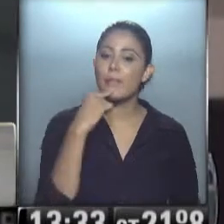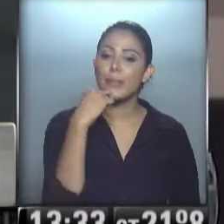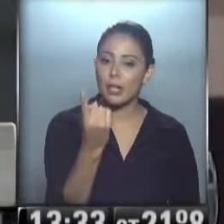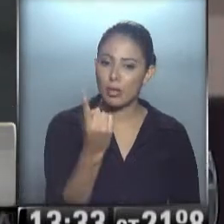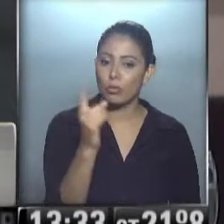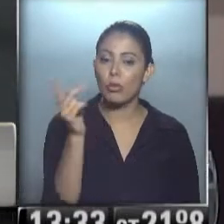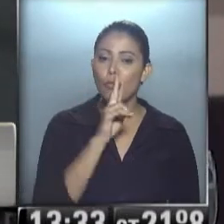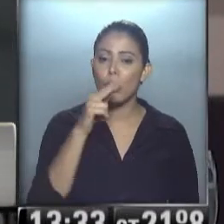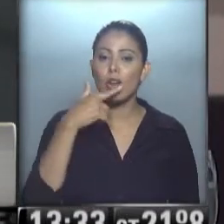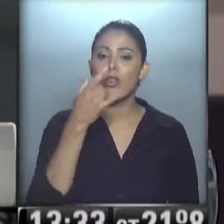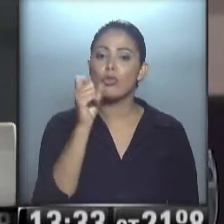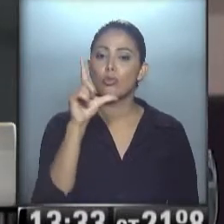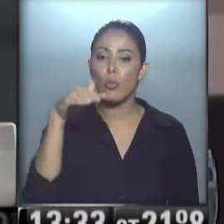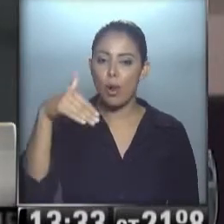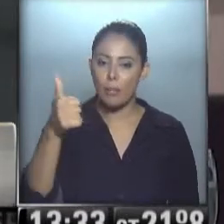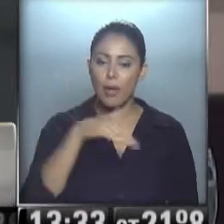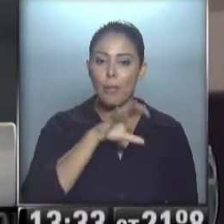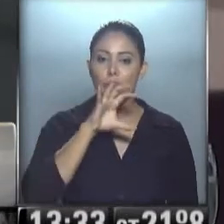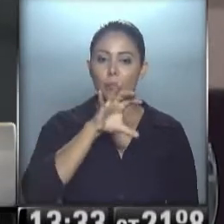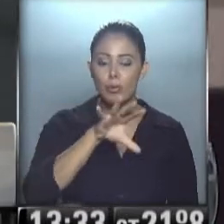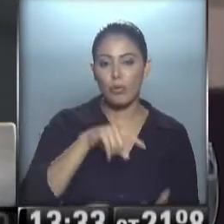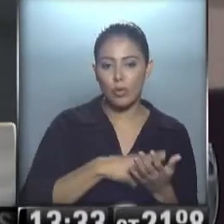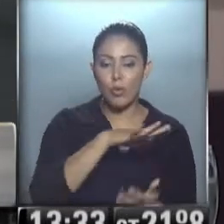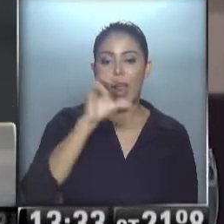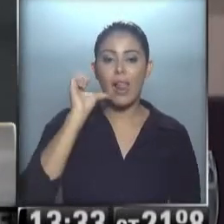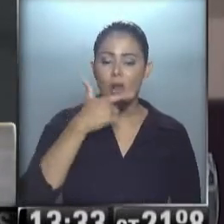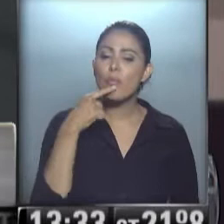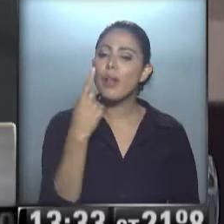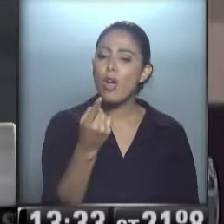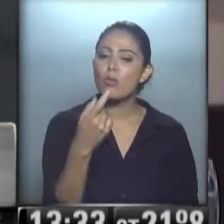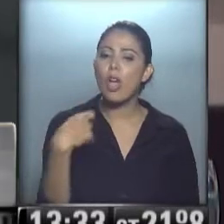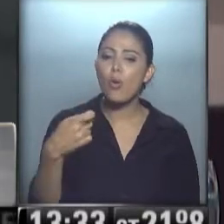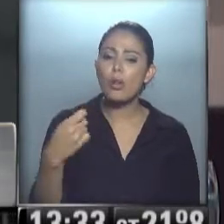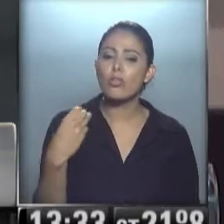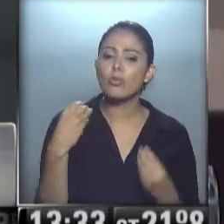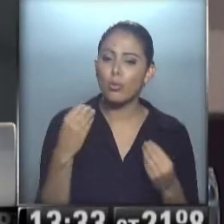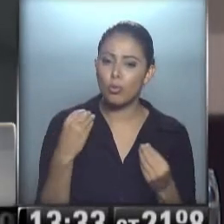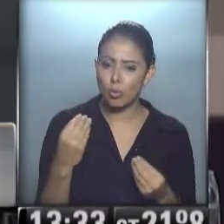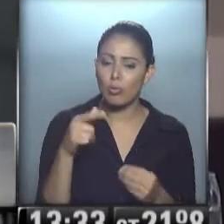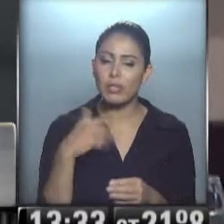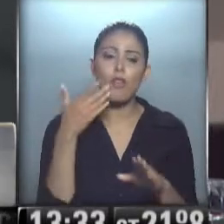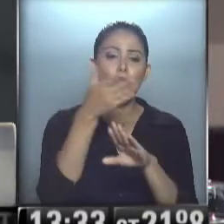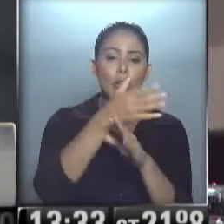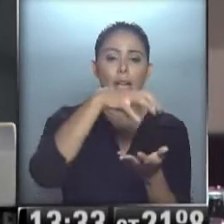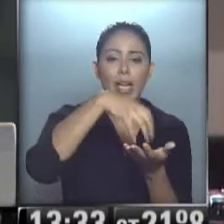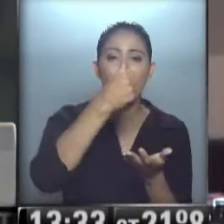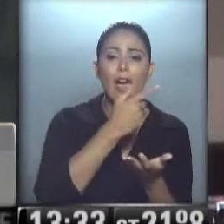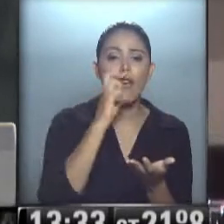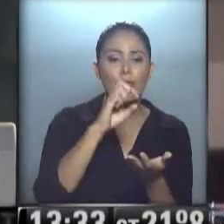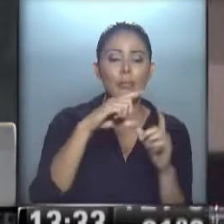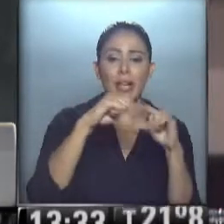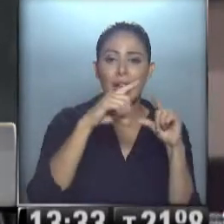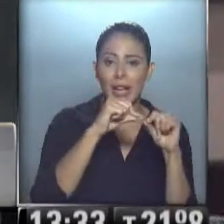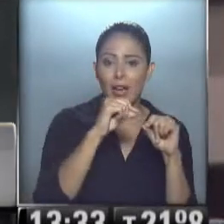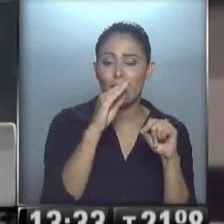hace Zulma Jiménez de Lanús, provincia de Buenos Aires, pregunta por el estado de su jubilación, cuenta que fue a la AFIP, sacó la clave fiscal